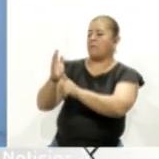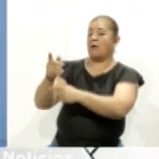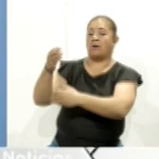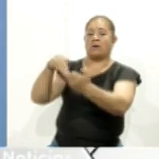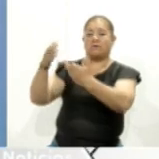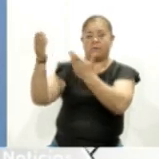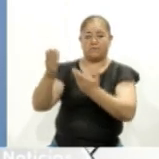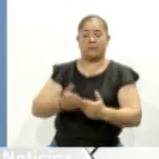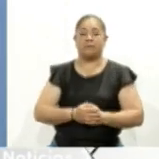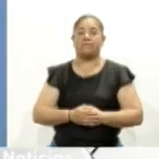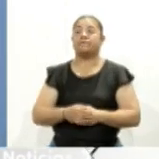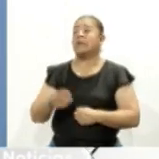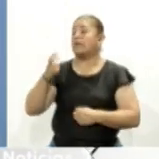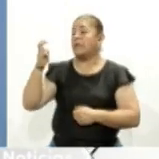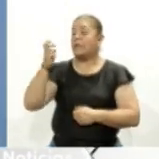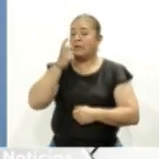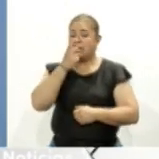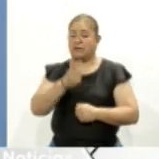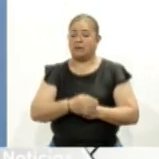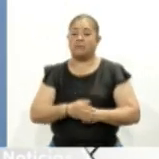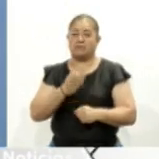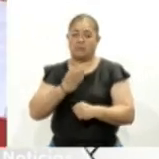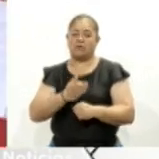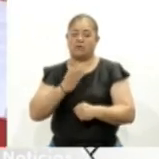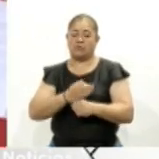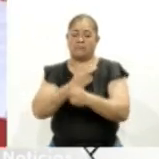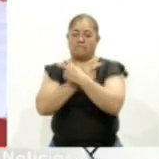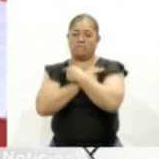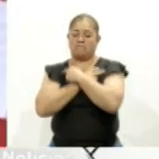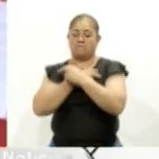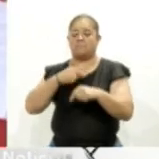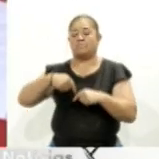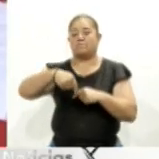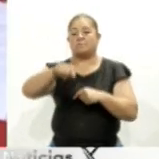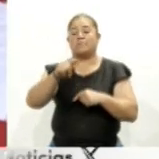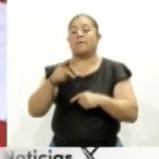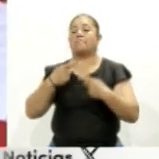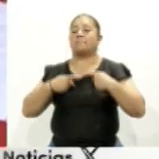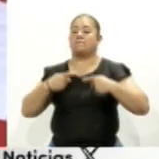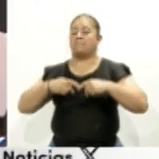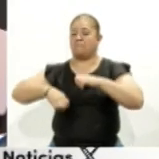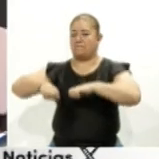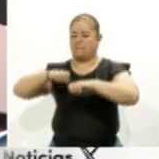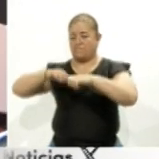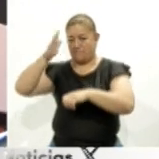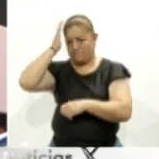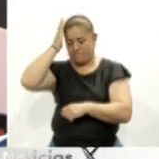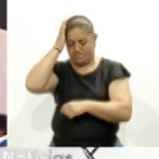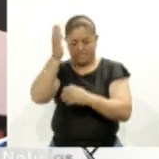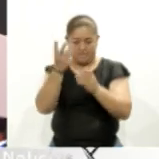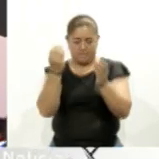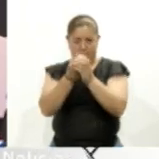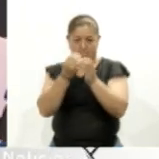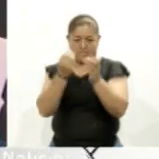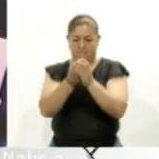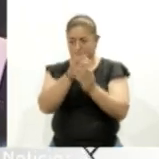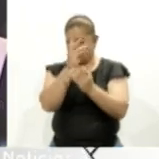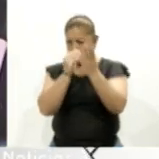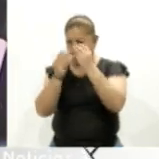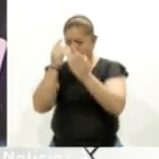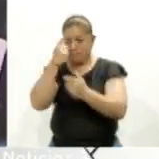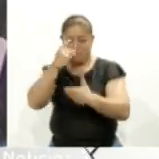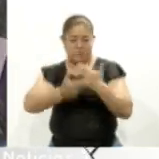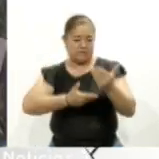Medellín Viveros afirmó que, de cara a este periodo vacacional, los empresarios se han preparado con capacitaciones para ofrecer el mejor